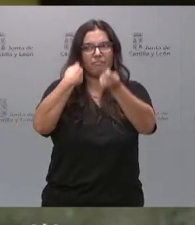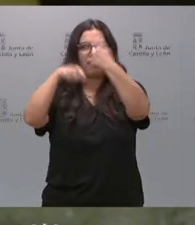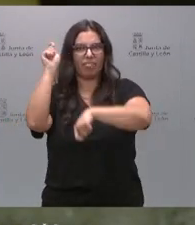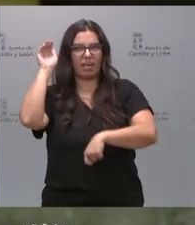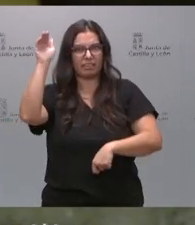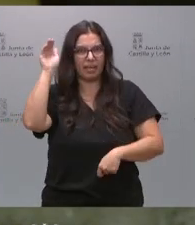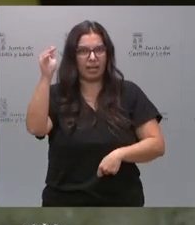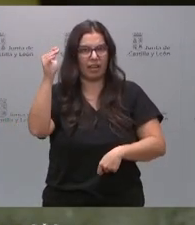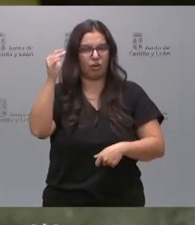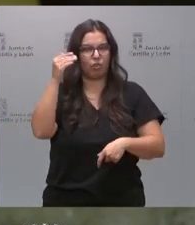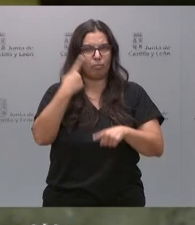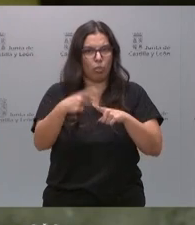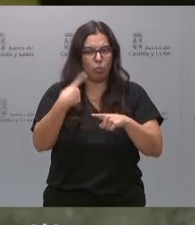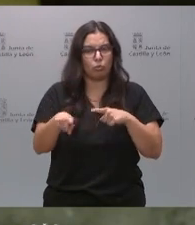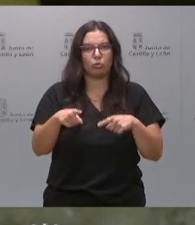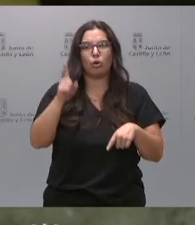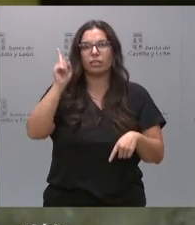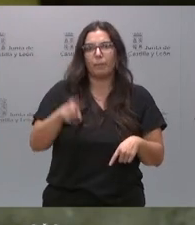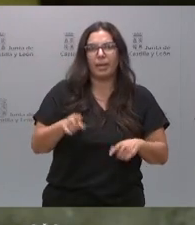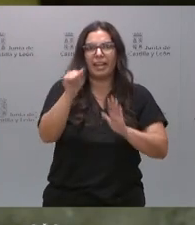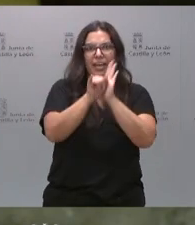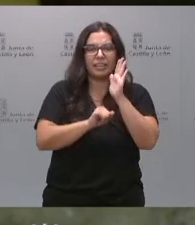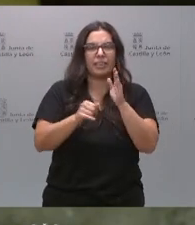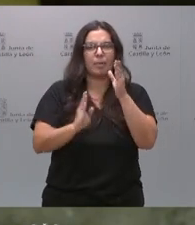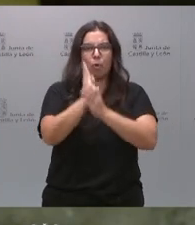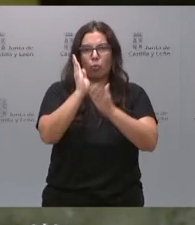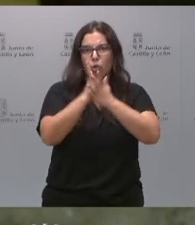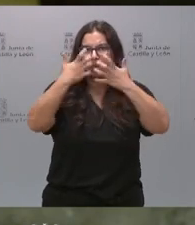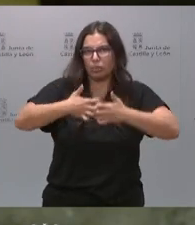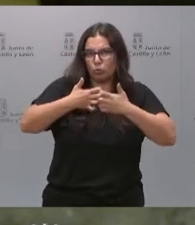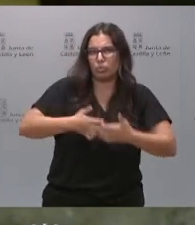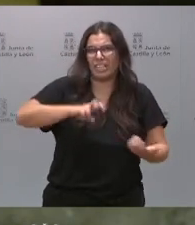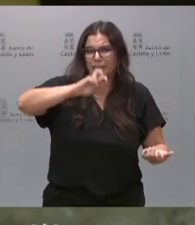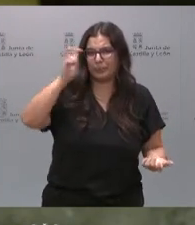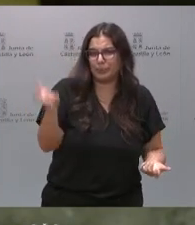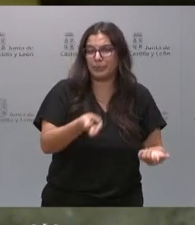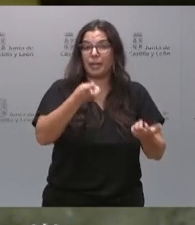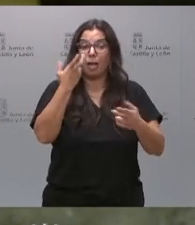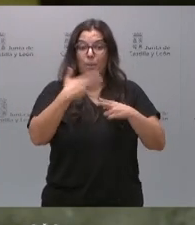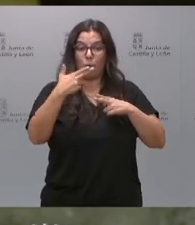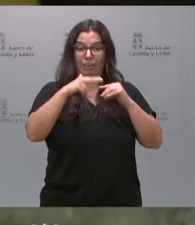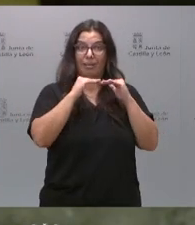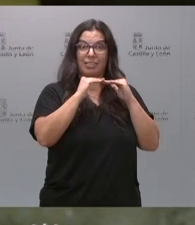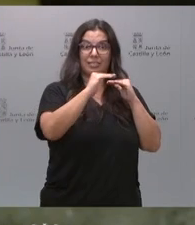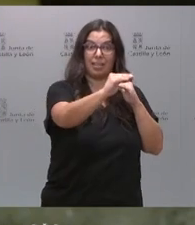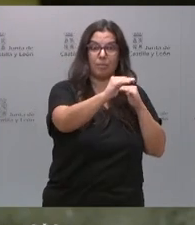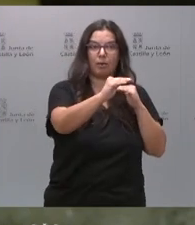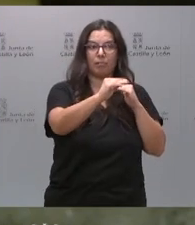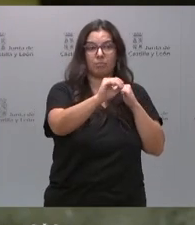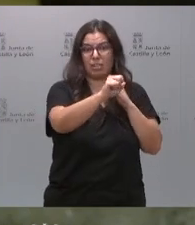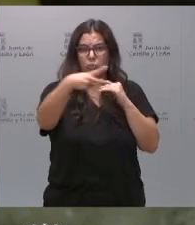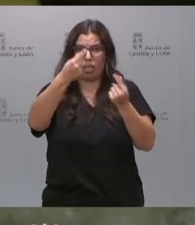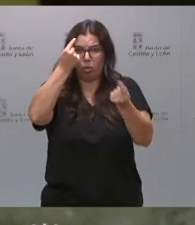o del índice de producción industrial. Es decir, la estabilidad política y los resultados, los datos